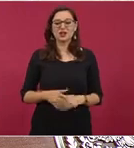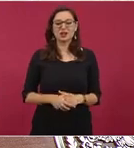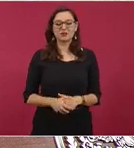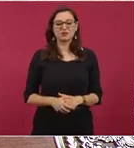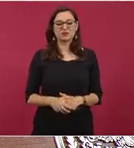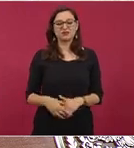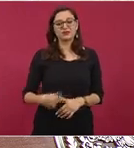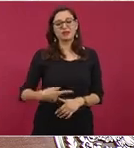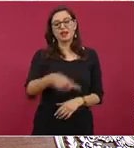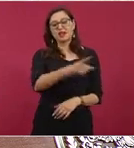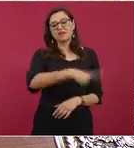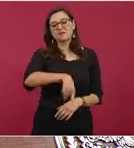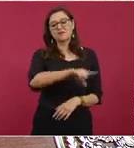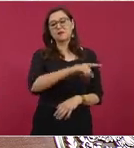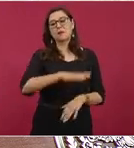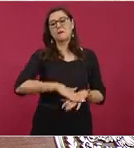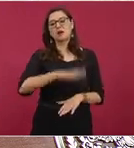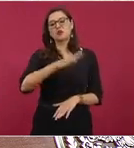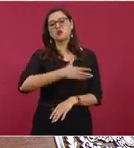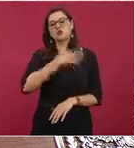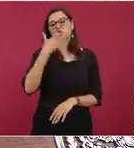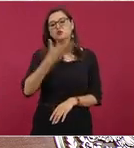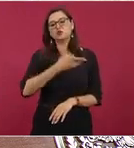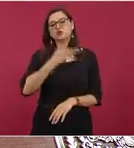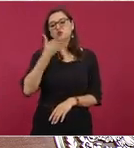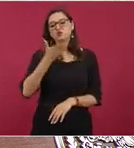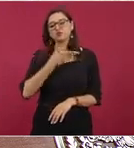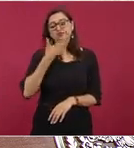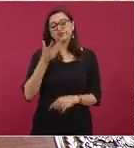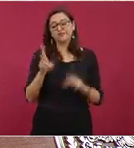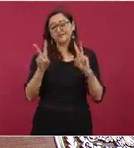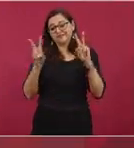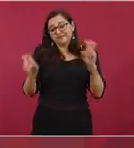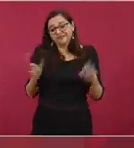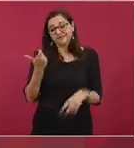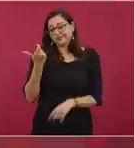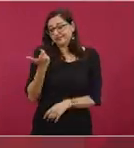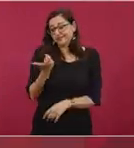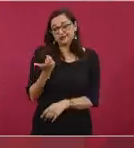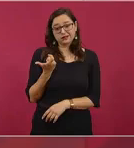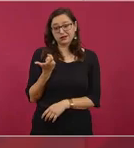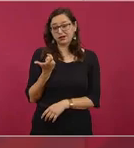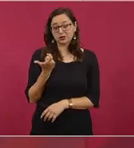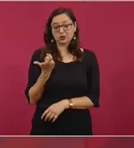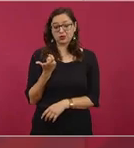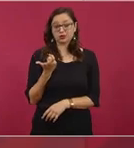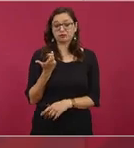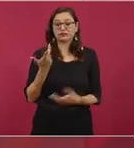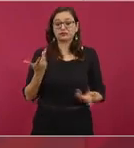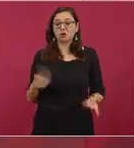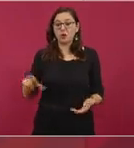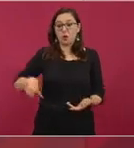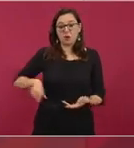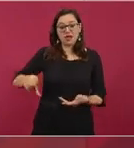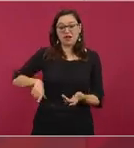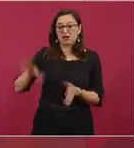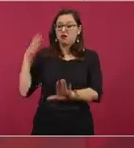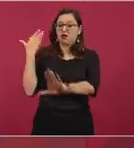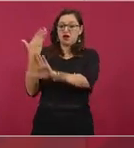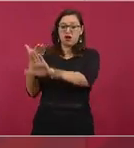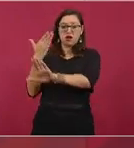por dinero, porque están en contra de nosotros